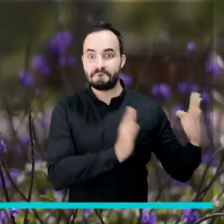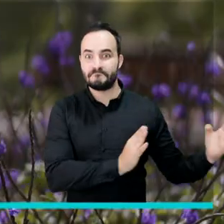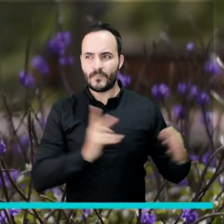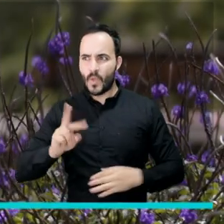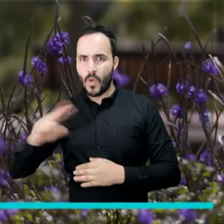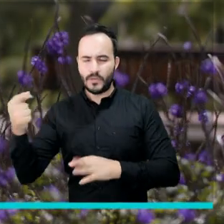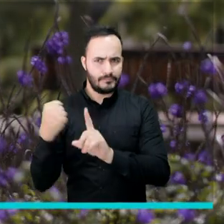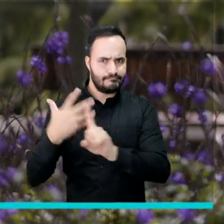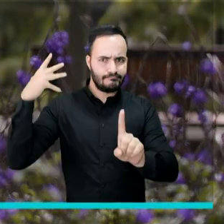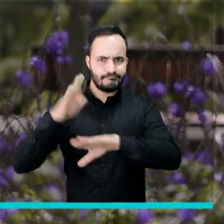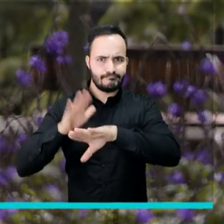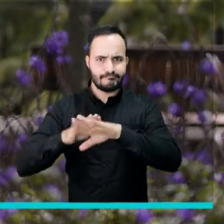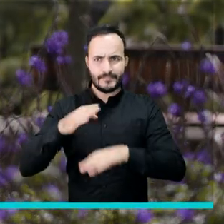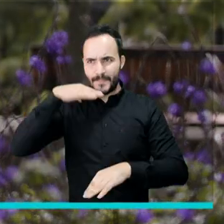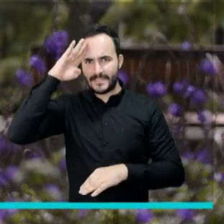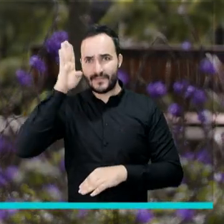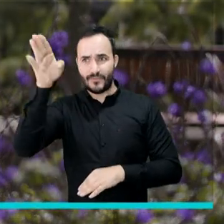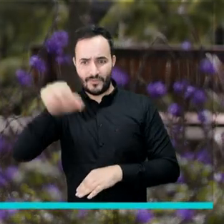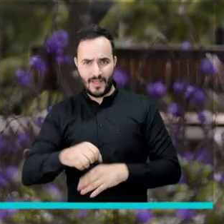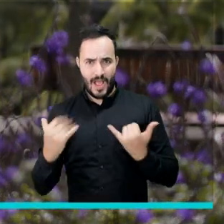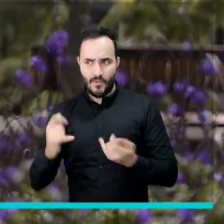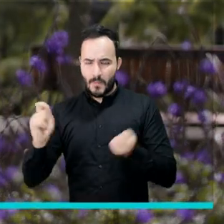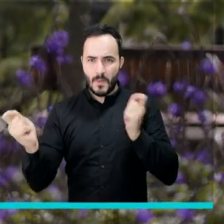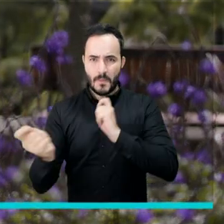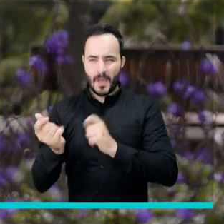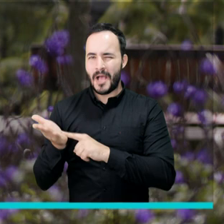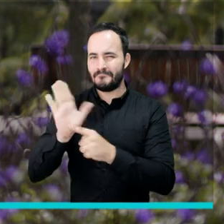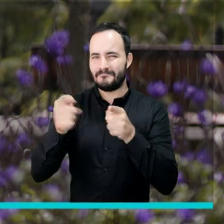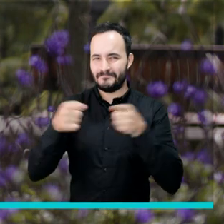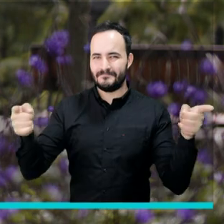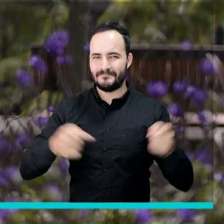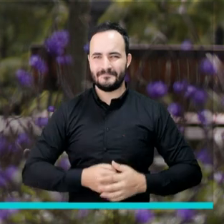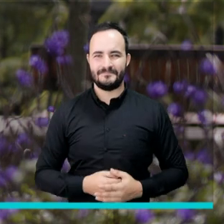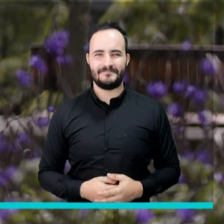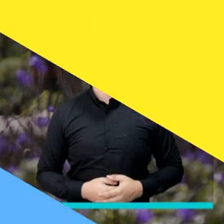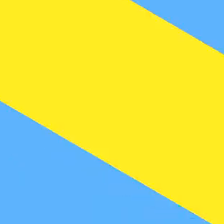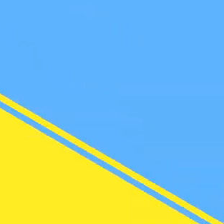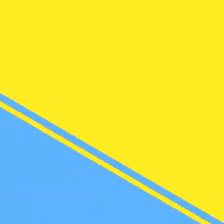Es tiempo de conocer otros hechos que están construyendo nuestra Medellín Futuro.